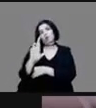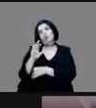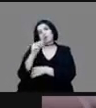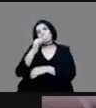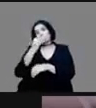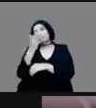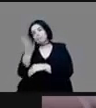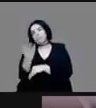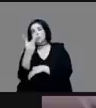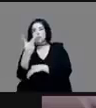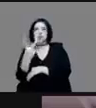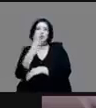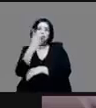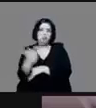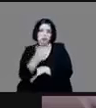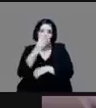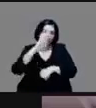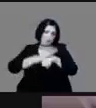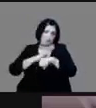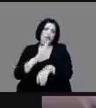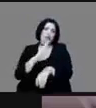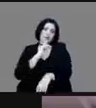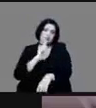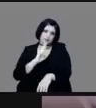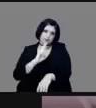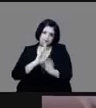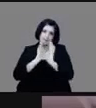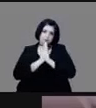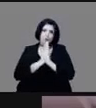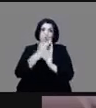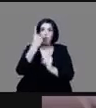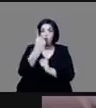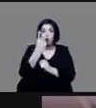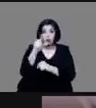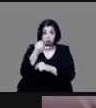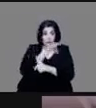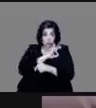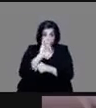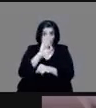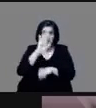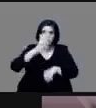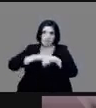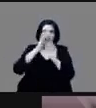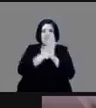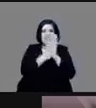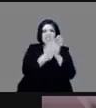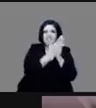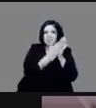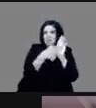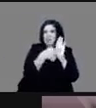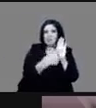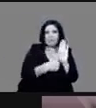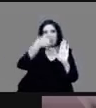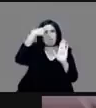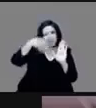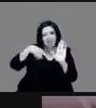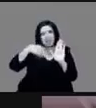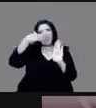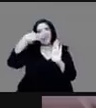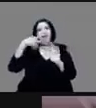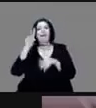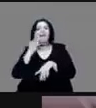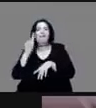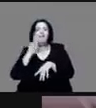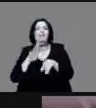preguntas más una de ellas es si puede darnos mayores referentes bibliográficos que expongan a detalle la